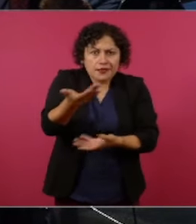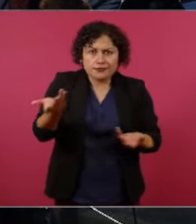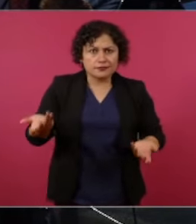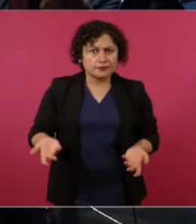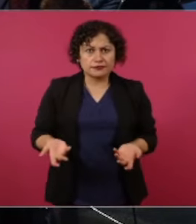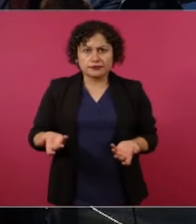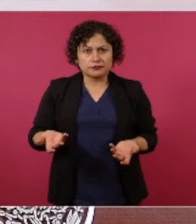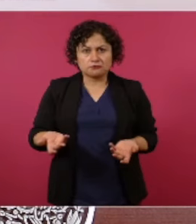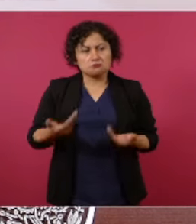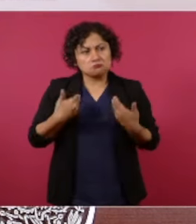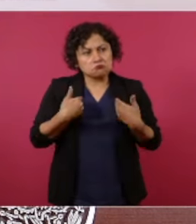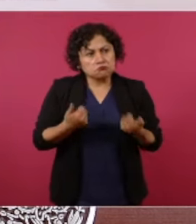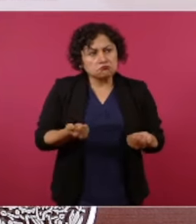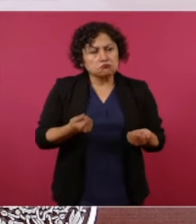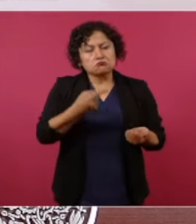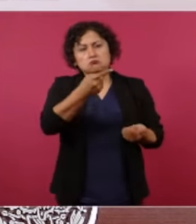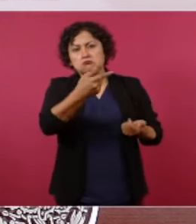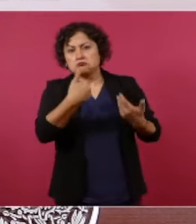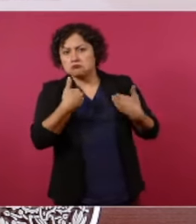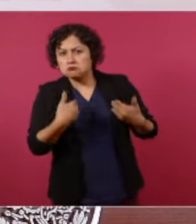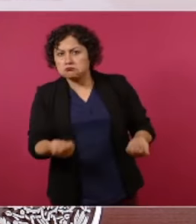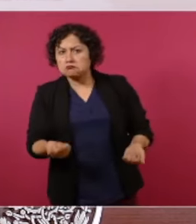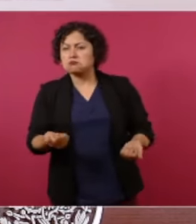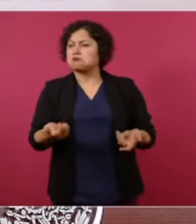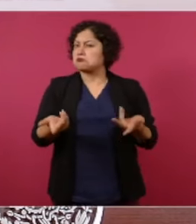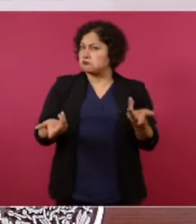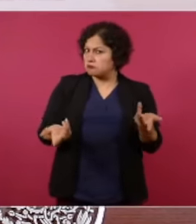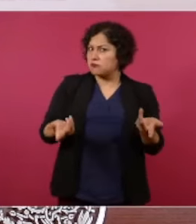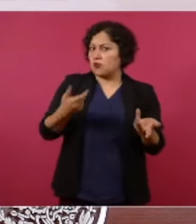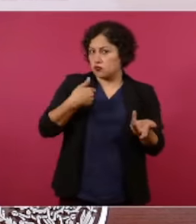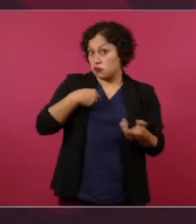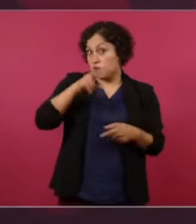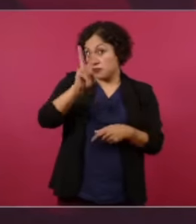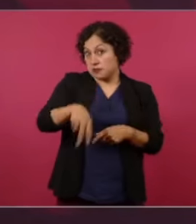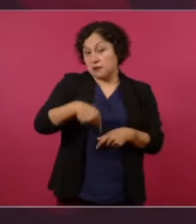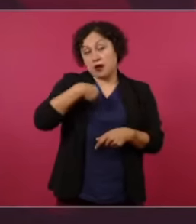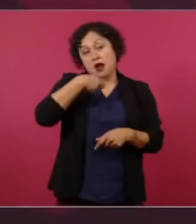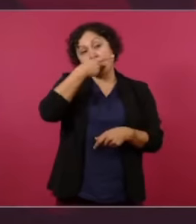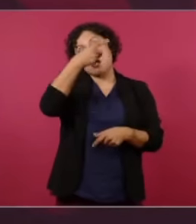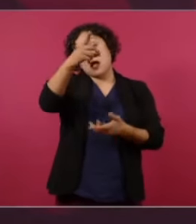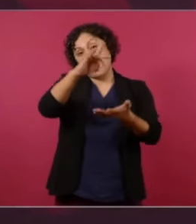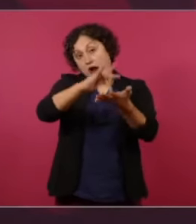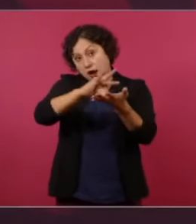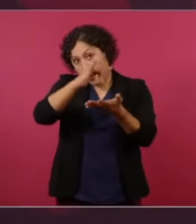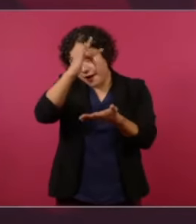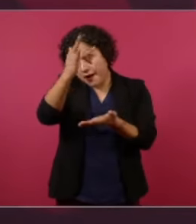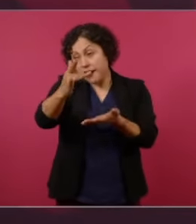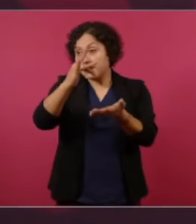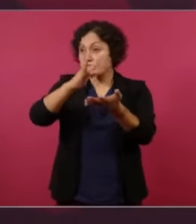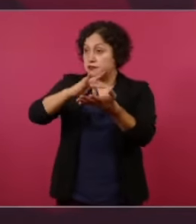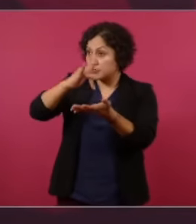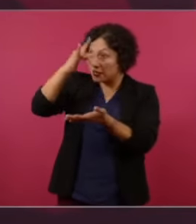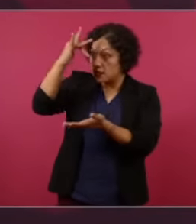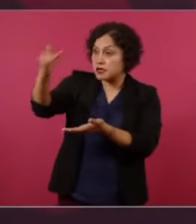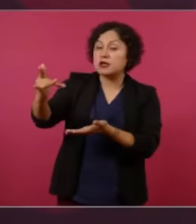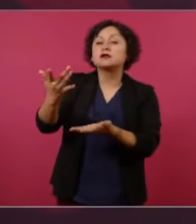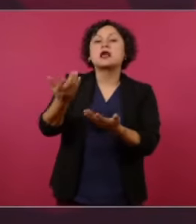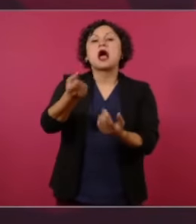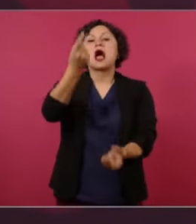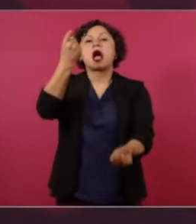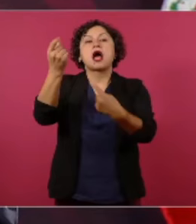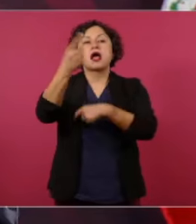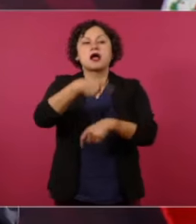Y yo tengo que agradecerles de que a un disgusto